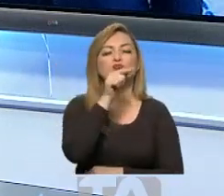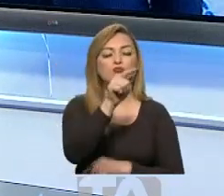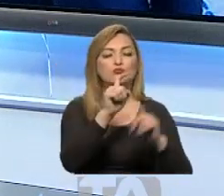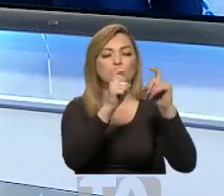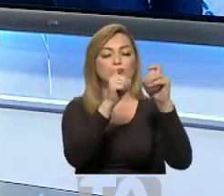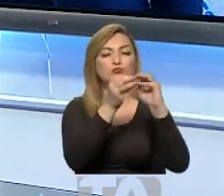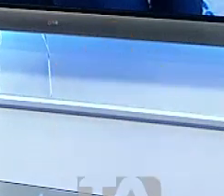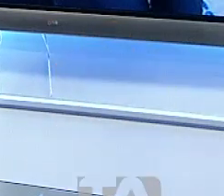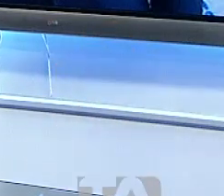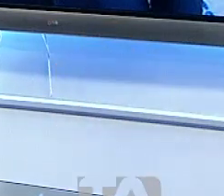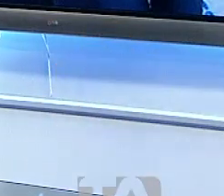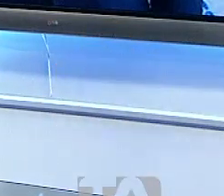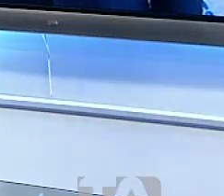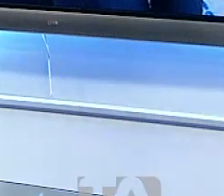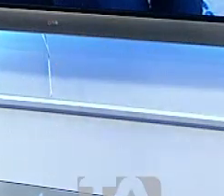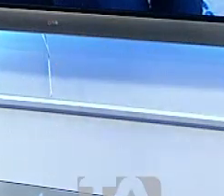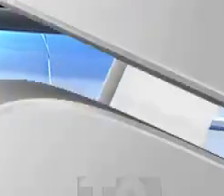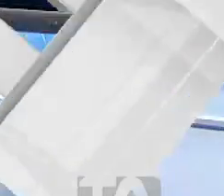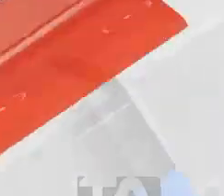en Quito. Andrés Amaniego informa.